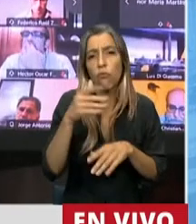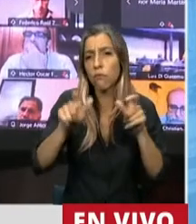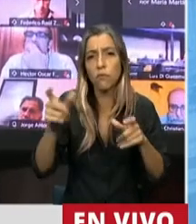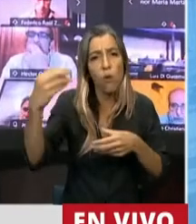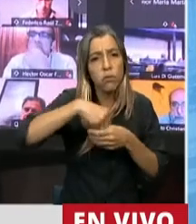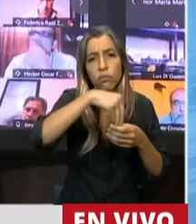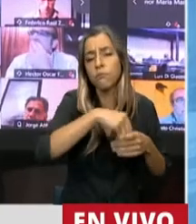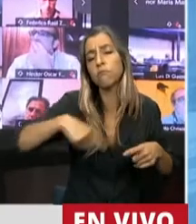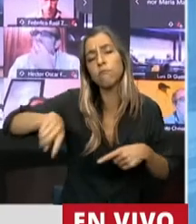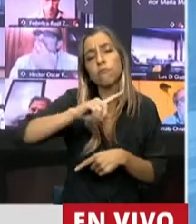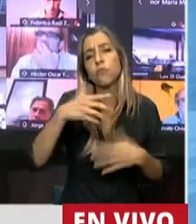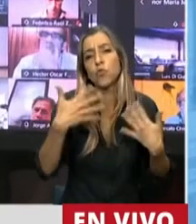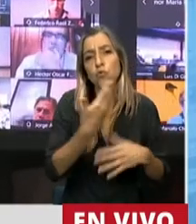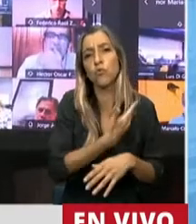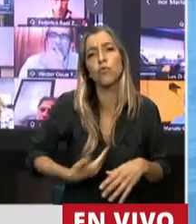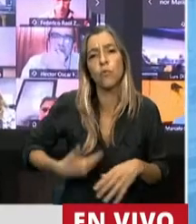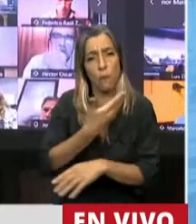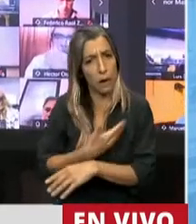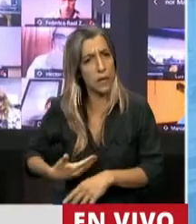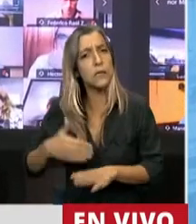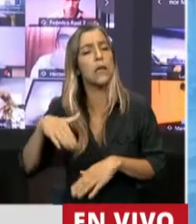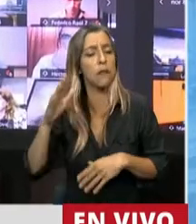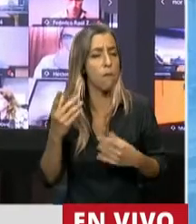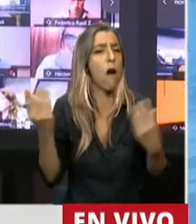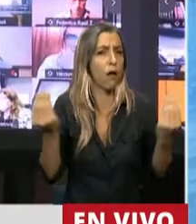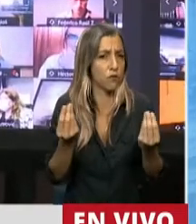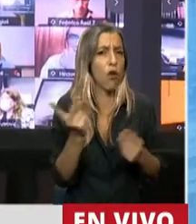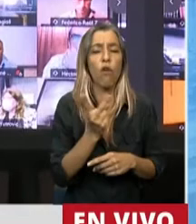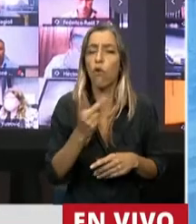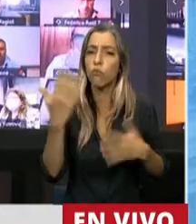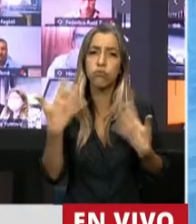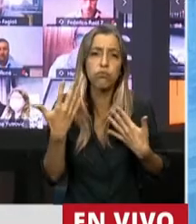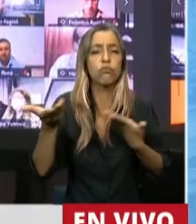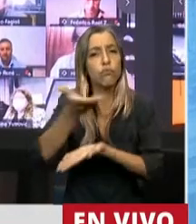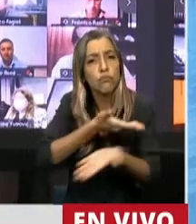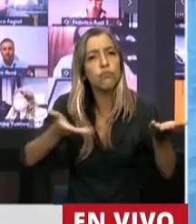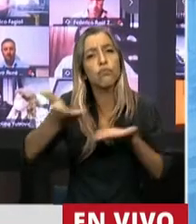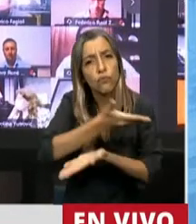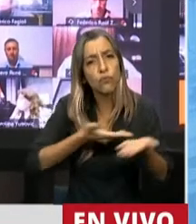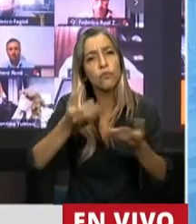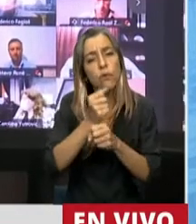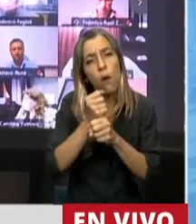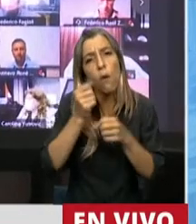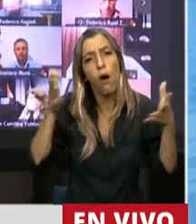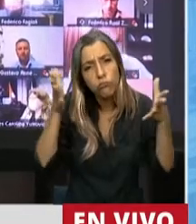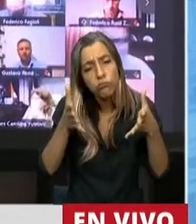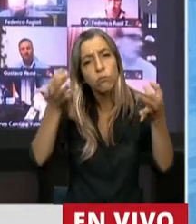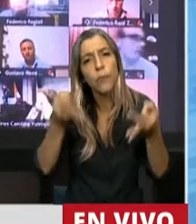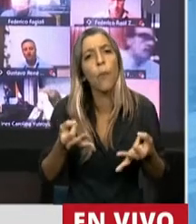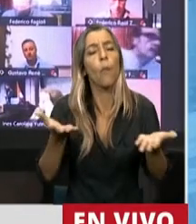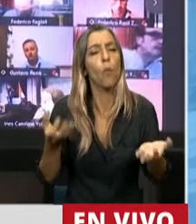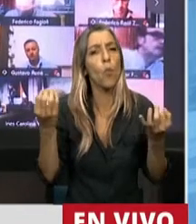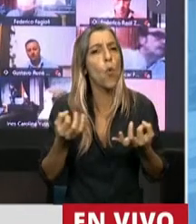especial de las presidentas, tanto de la diputada Elena como de la diputada Vallejos, en donde hemos podido